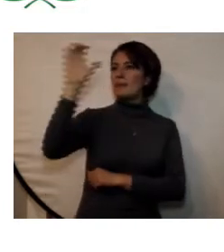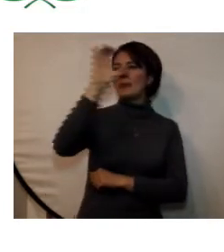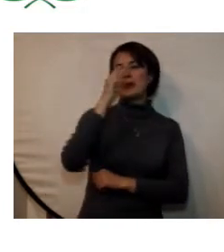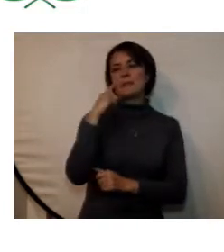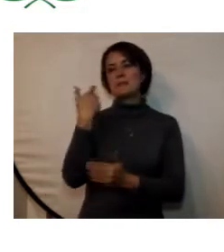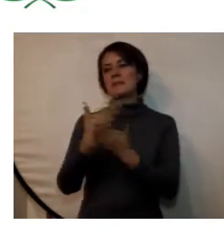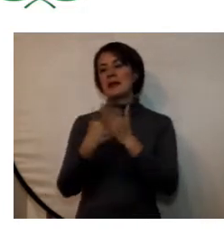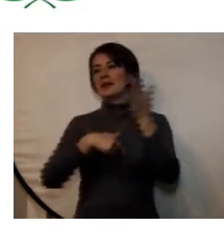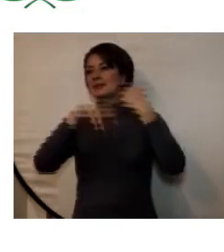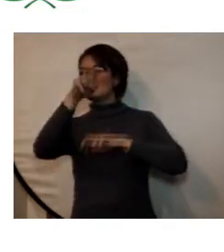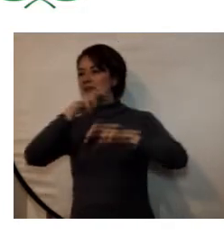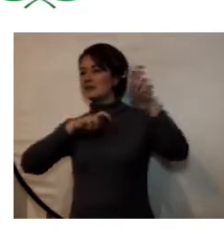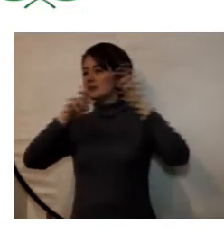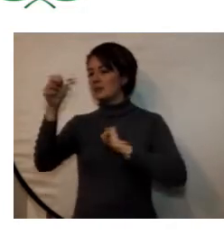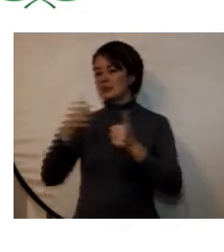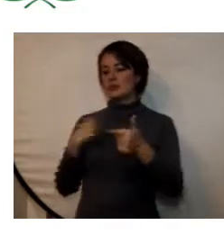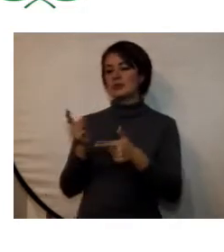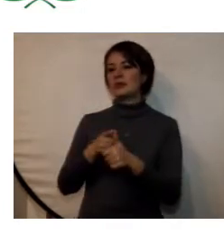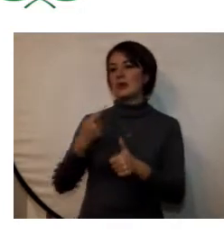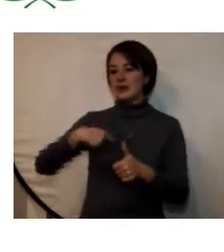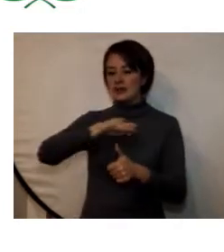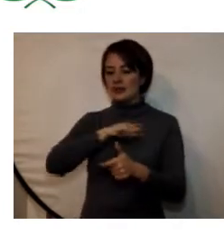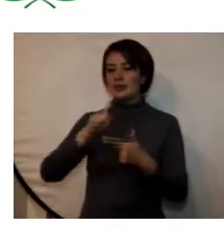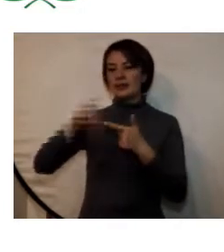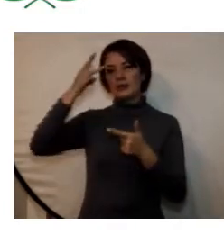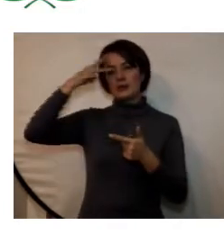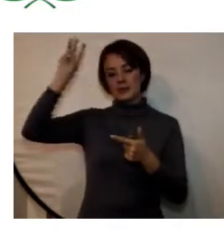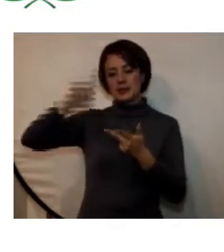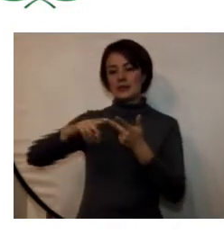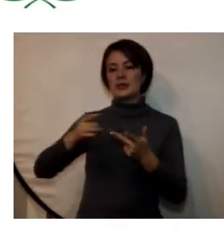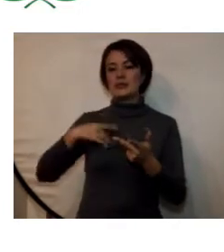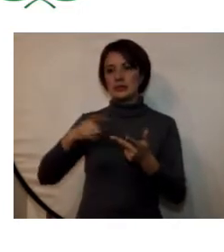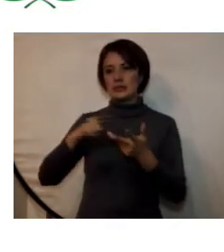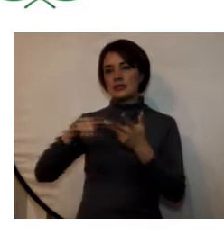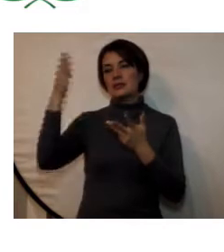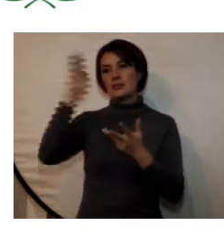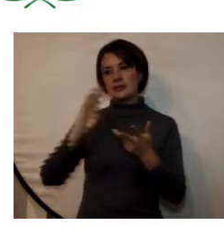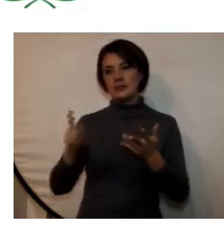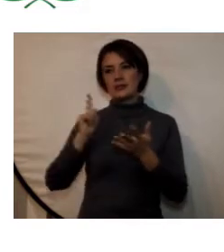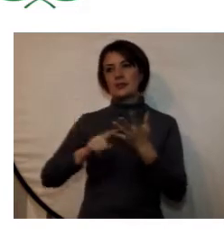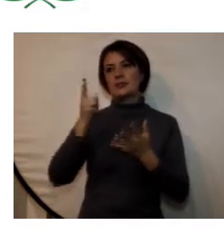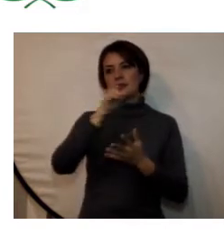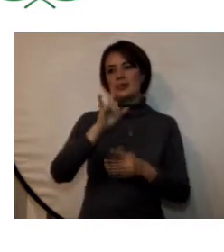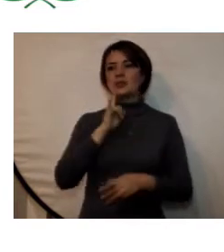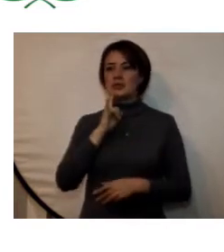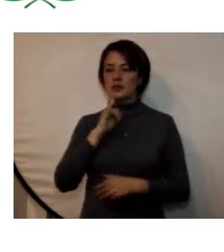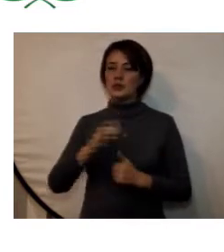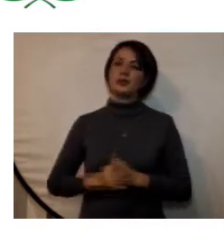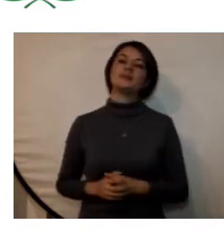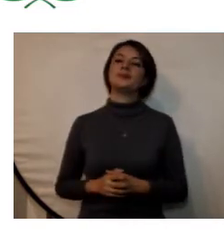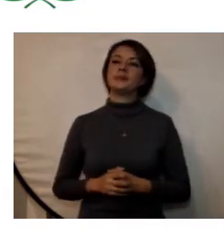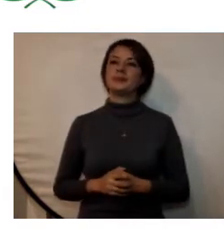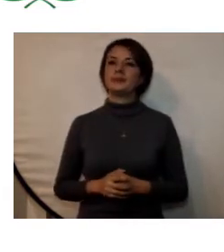evidencia mayor movilidad son España México Chile Brasil Irlanda y Estados Unidos